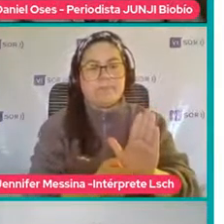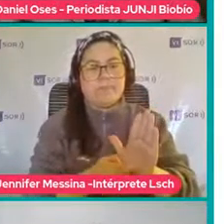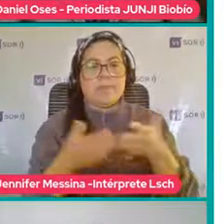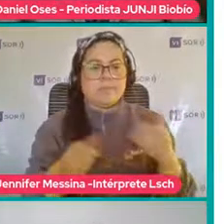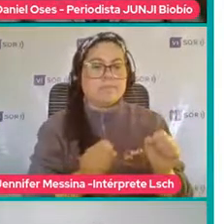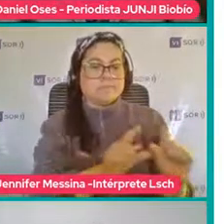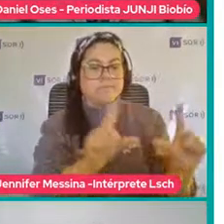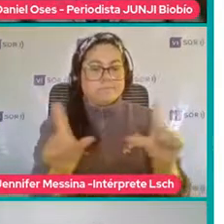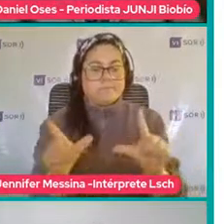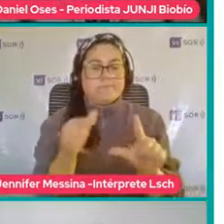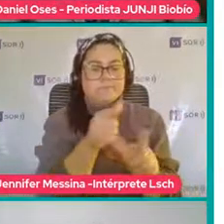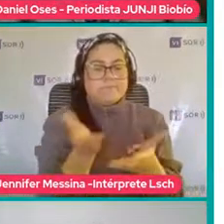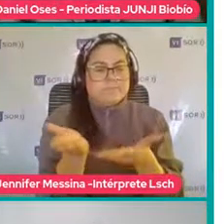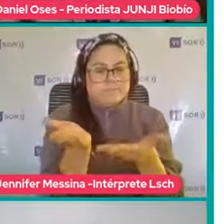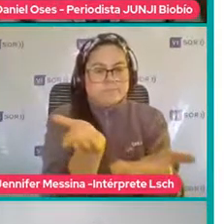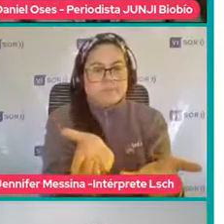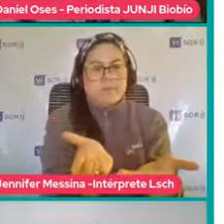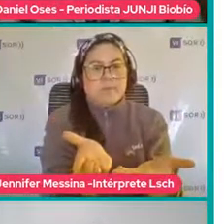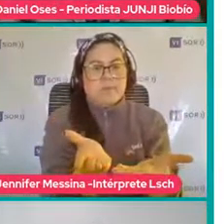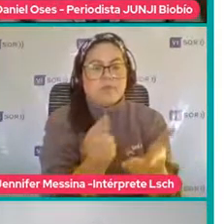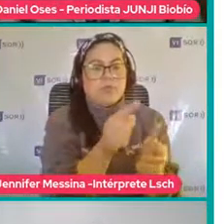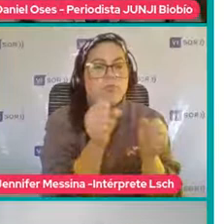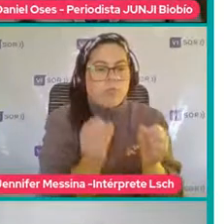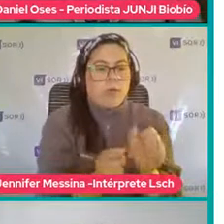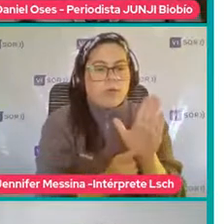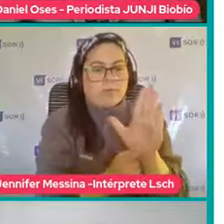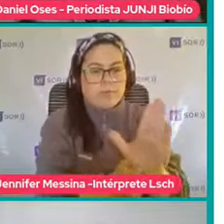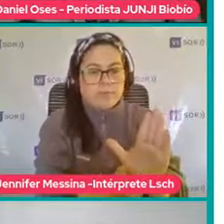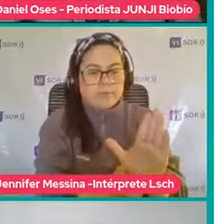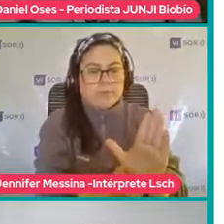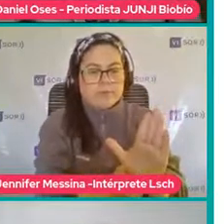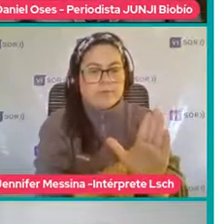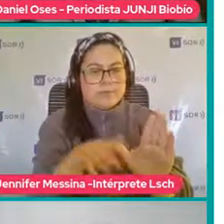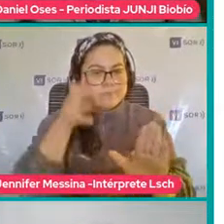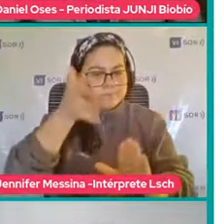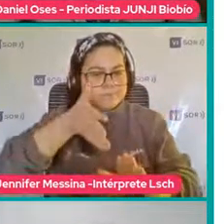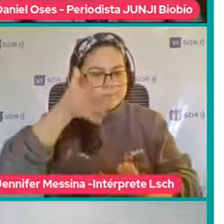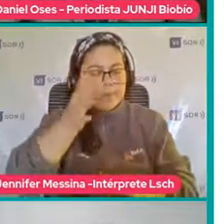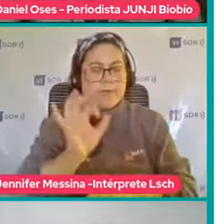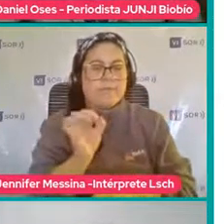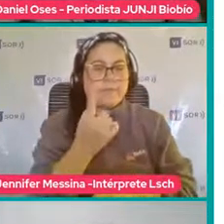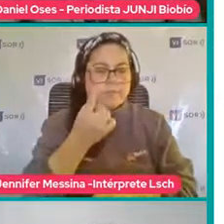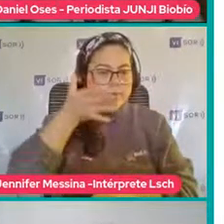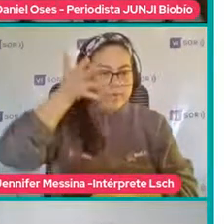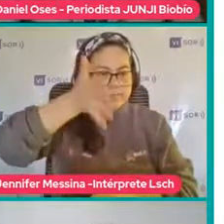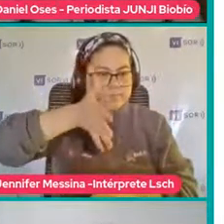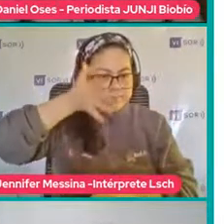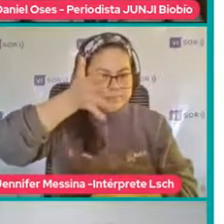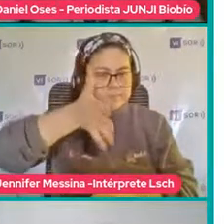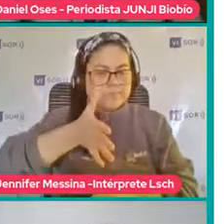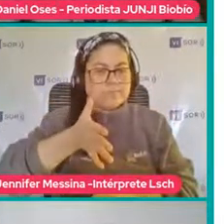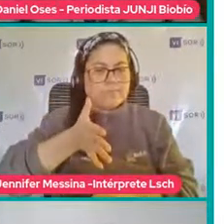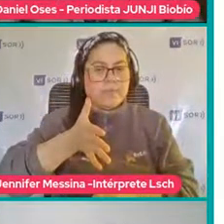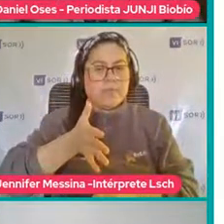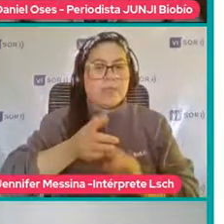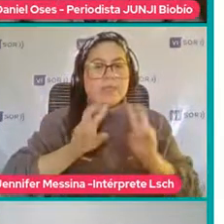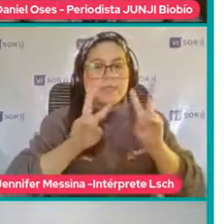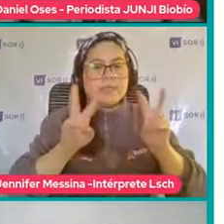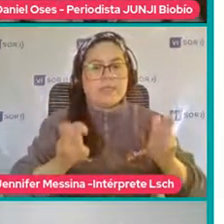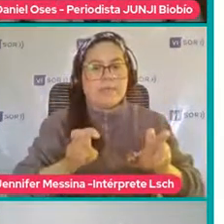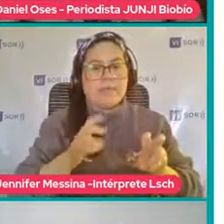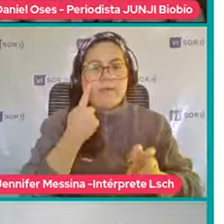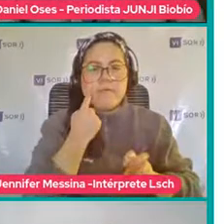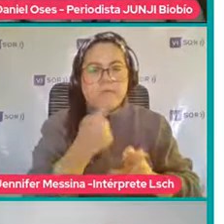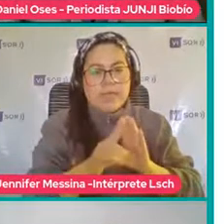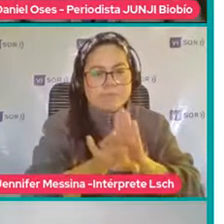dejamos el espacio Entonces Para que puedas Exponernos Este primer webinar Vinculado A la detección Temprana En